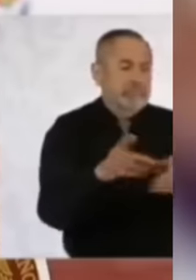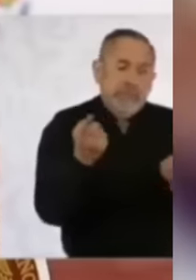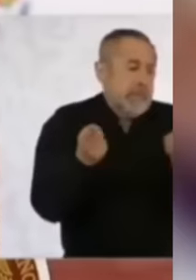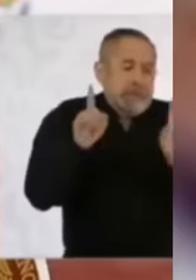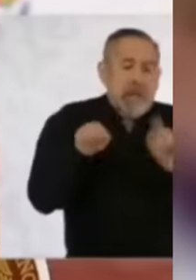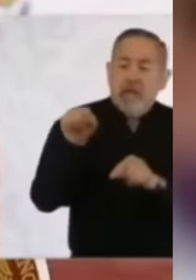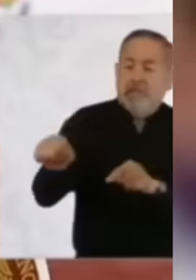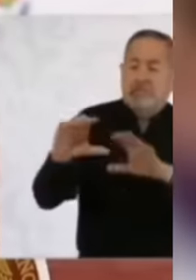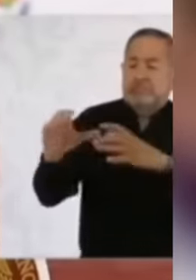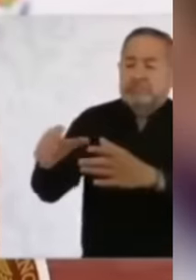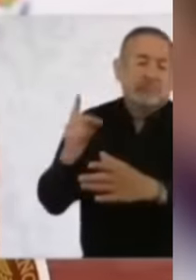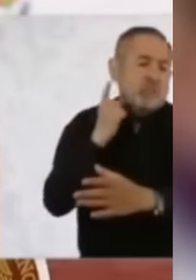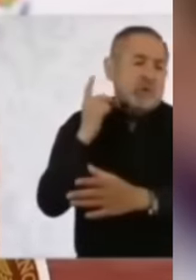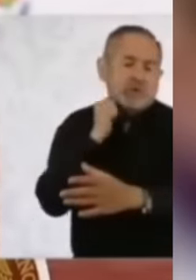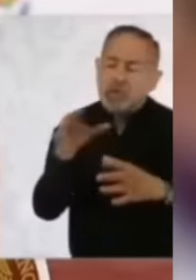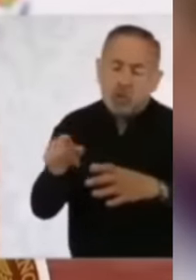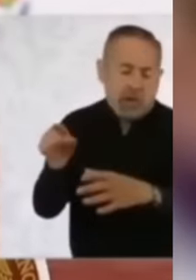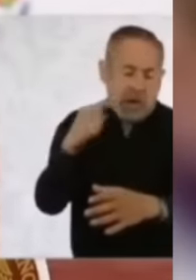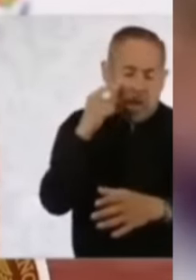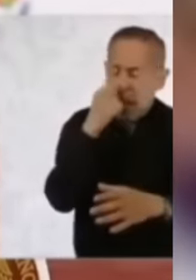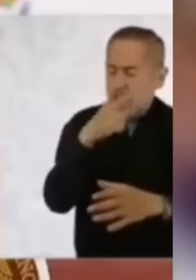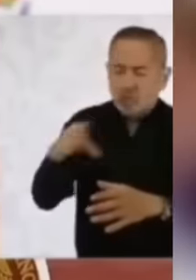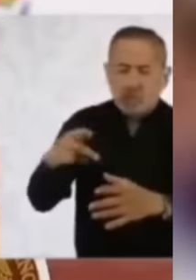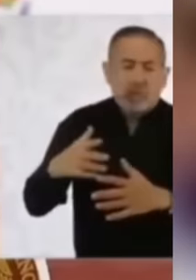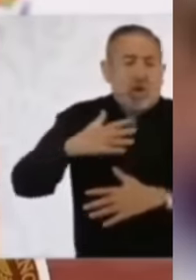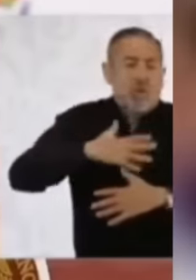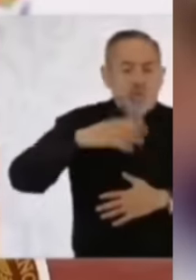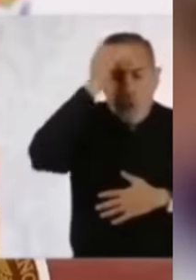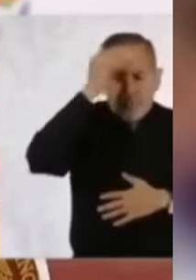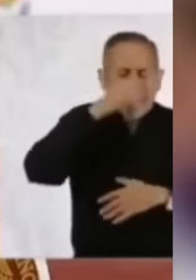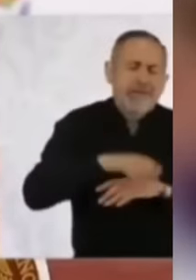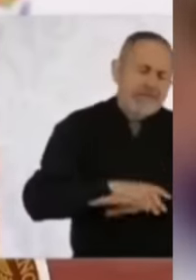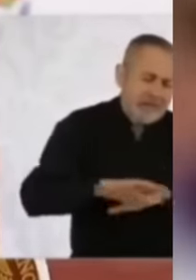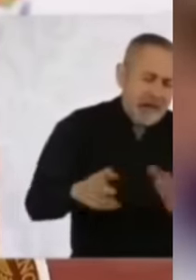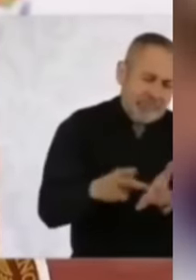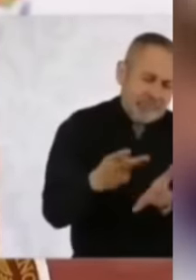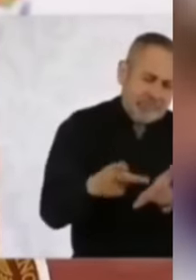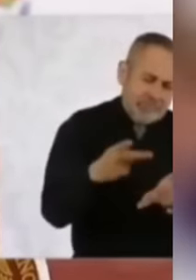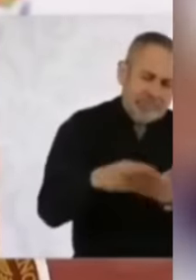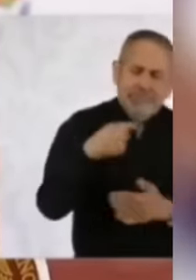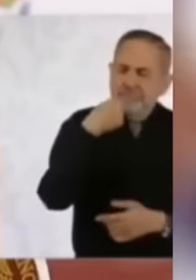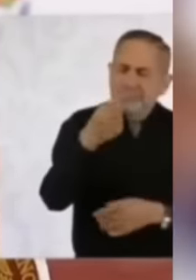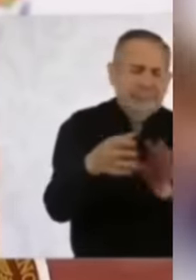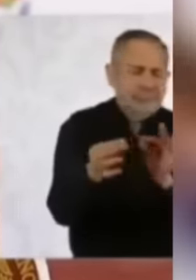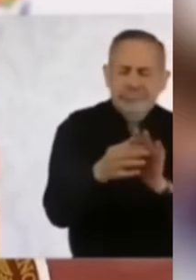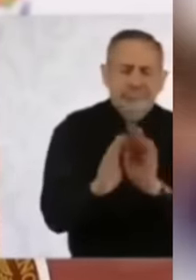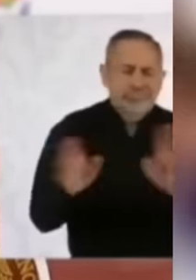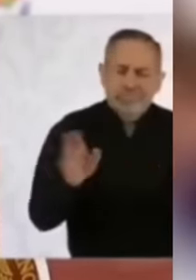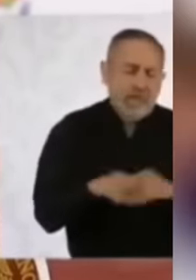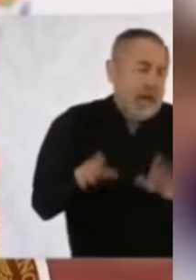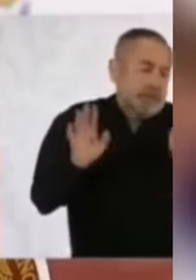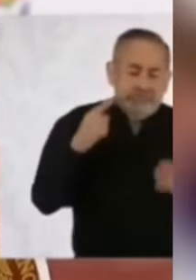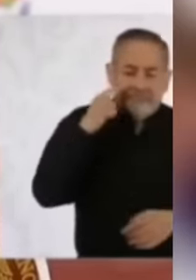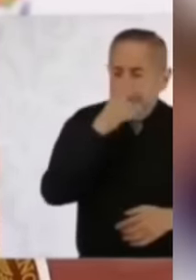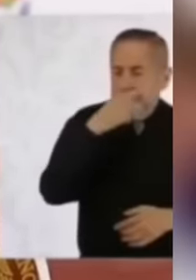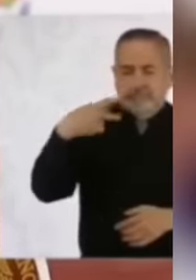Desde mi muy particular punto de vista, pues ya ha sido discutido bastante este tema y pues ya depende